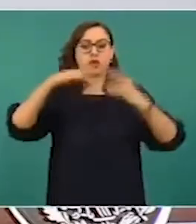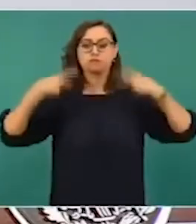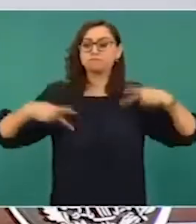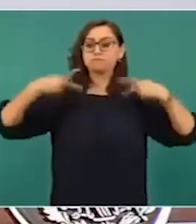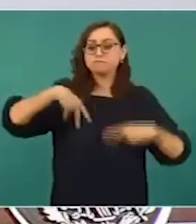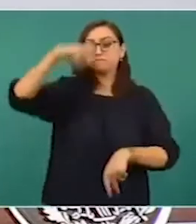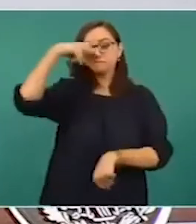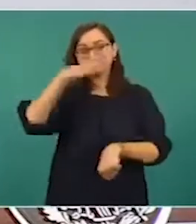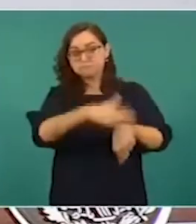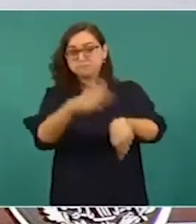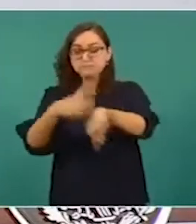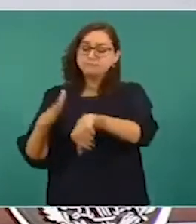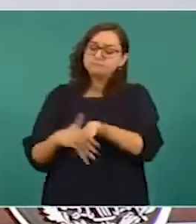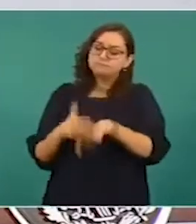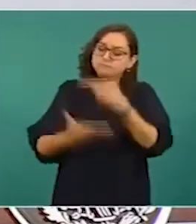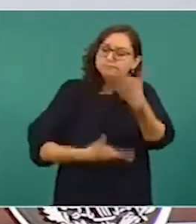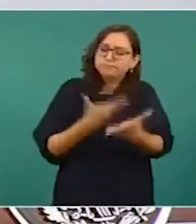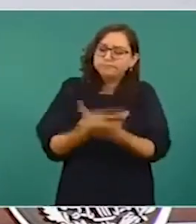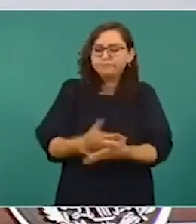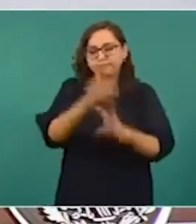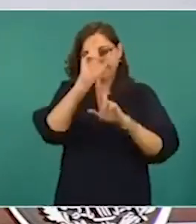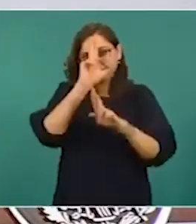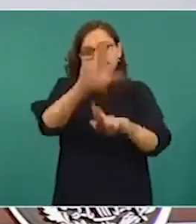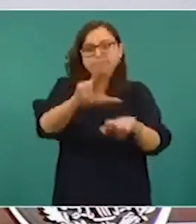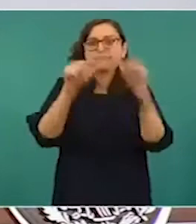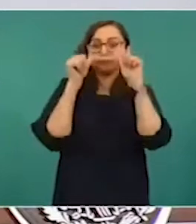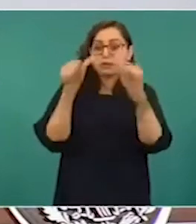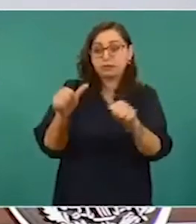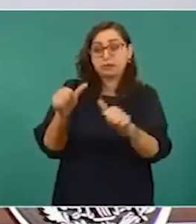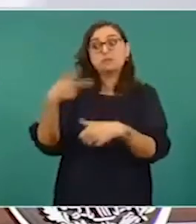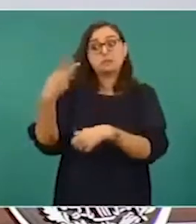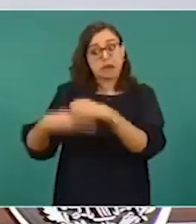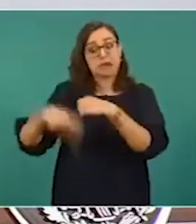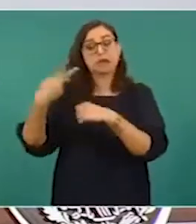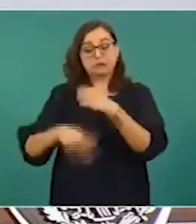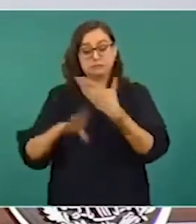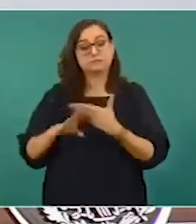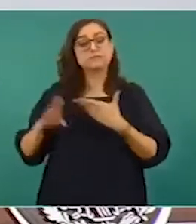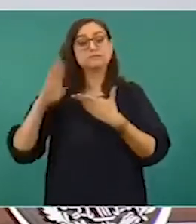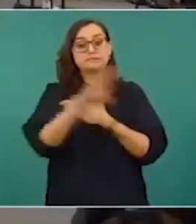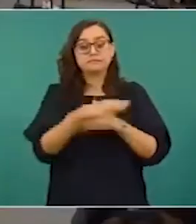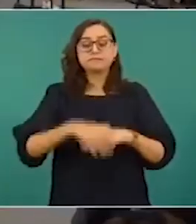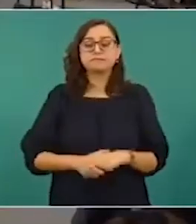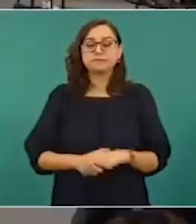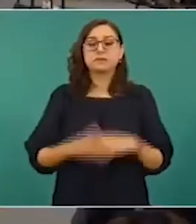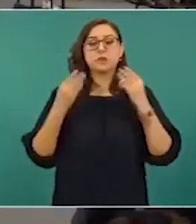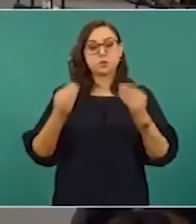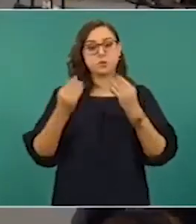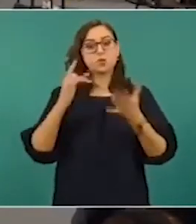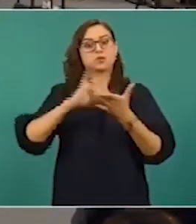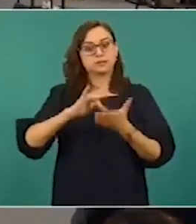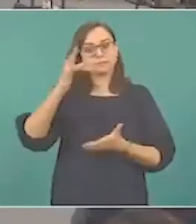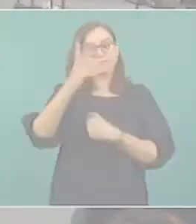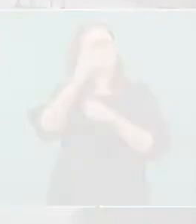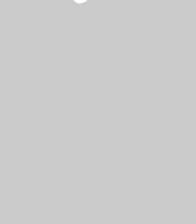atender estas recomendaciones para prevenir delitos. Muchas gracias que nos permiten